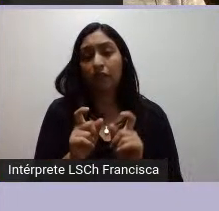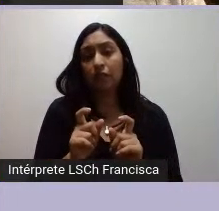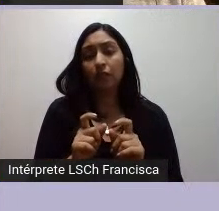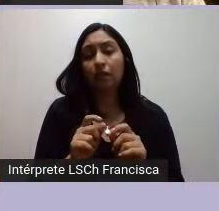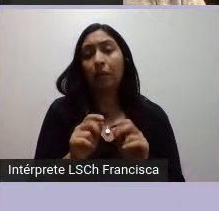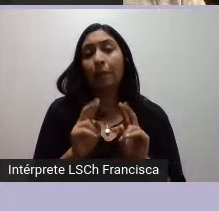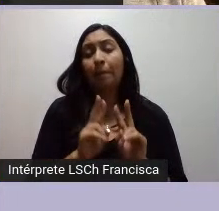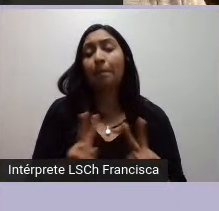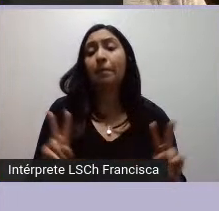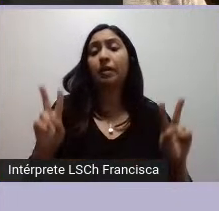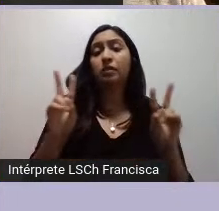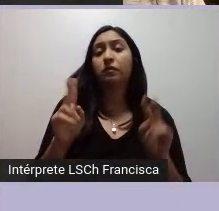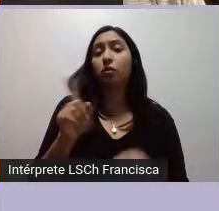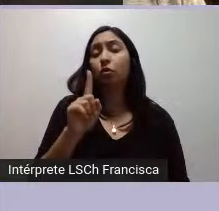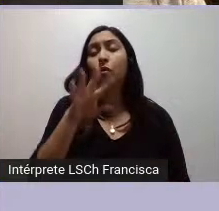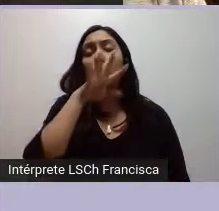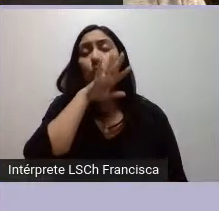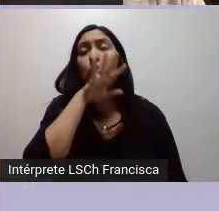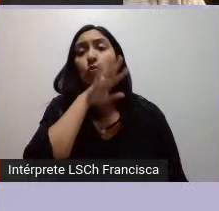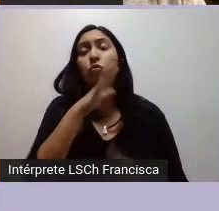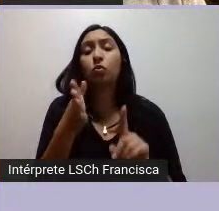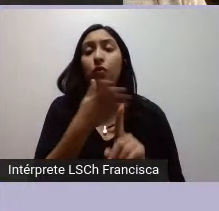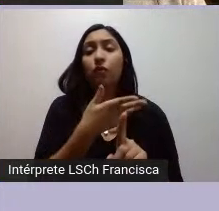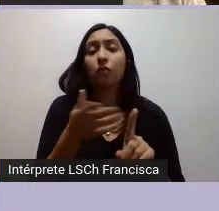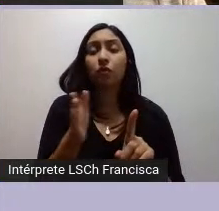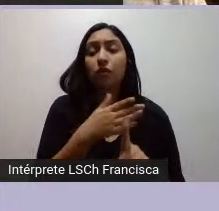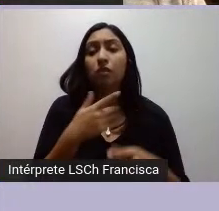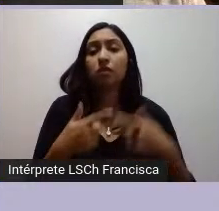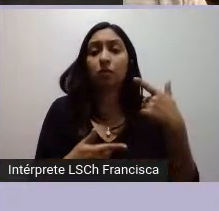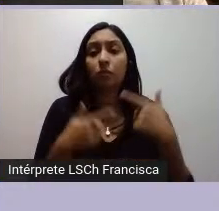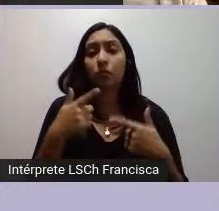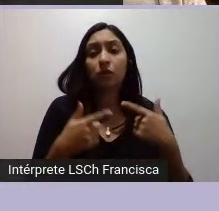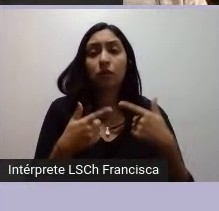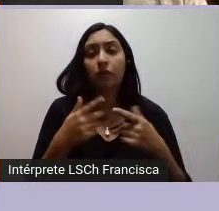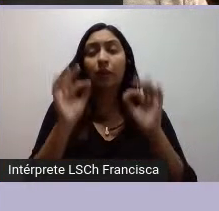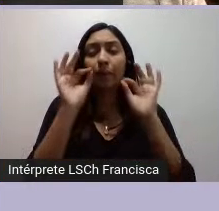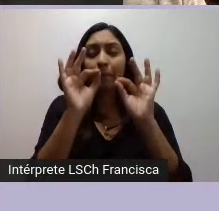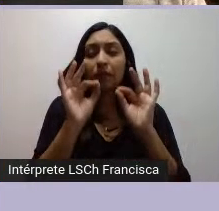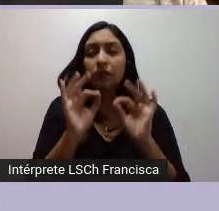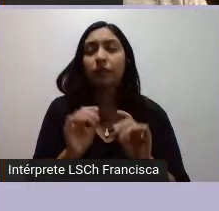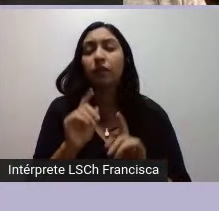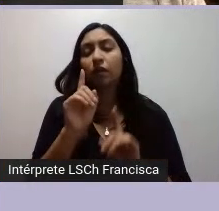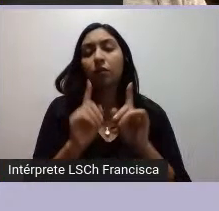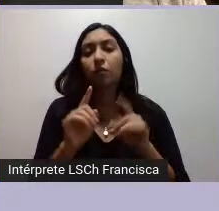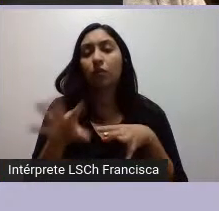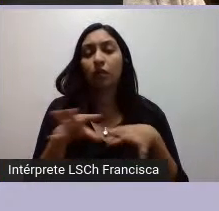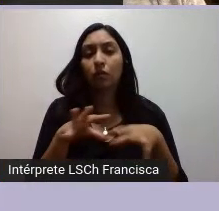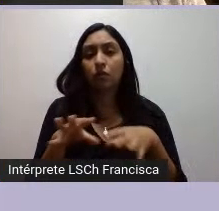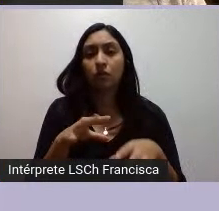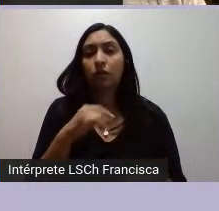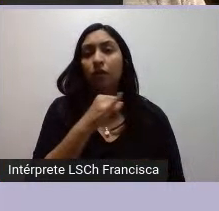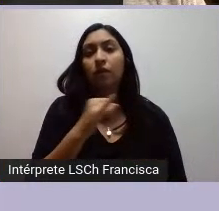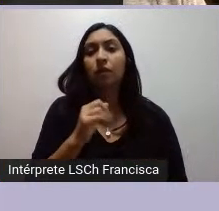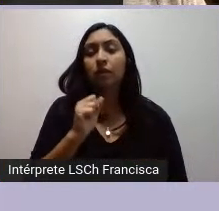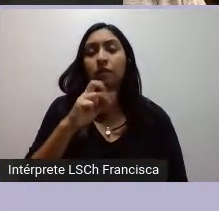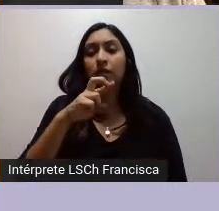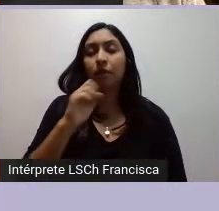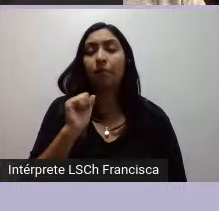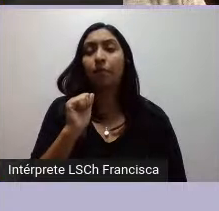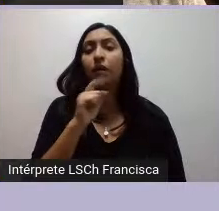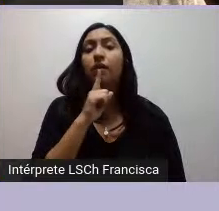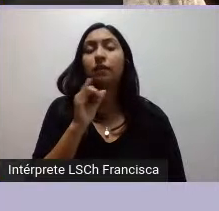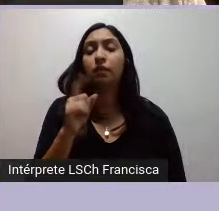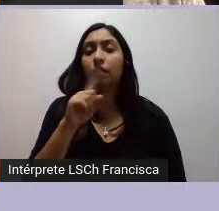y exclusivamente el uso de la violencia política que sigue siendo puntual en algunos aspectos el zapatismo si bien es una insurrección armada muy pronto